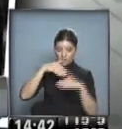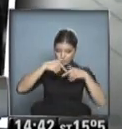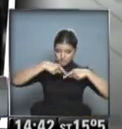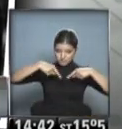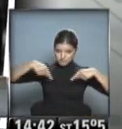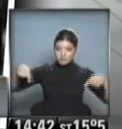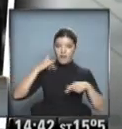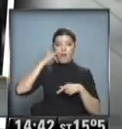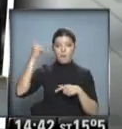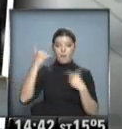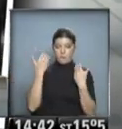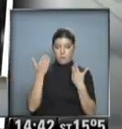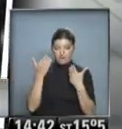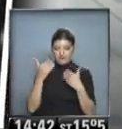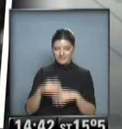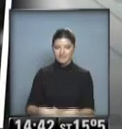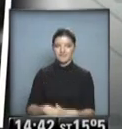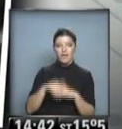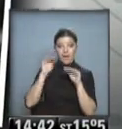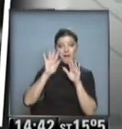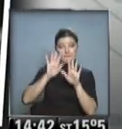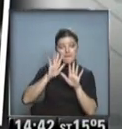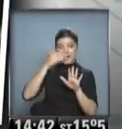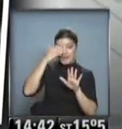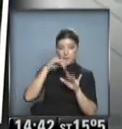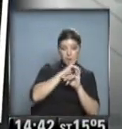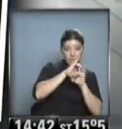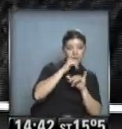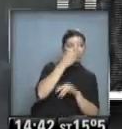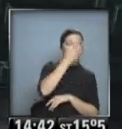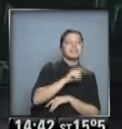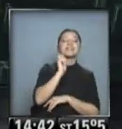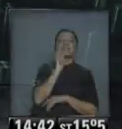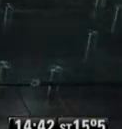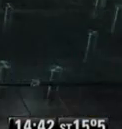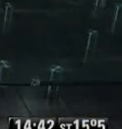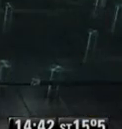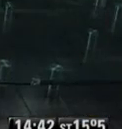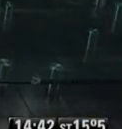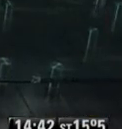-0709. No se vayan, que luego de la pausa le contamos de quién se trata. Ya volvemos.